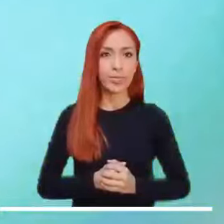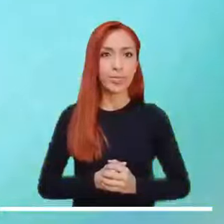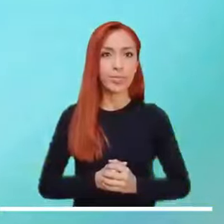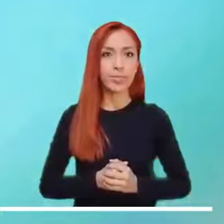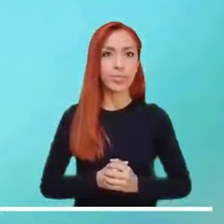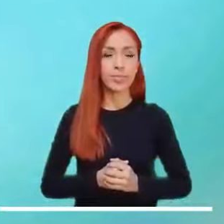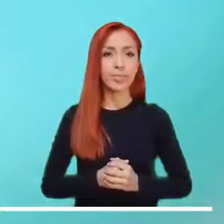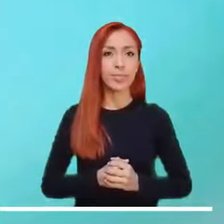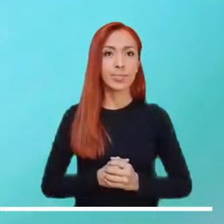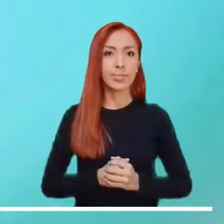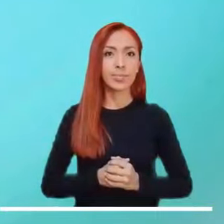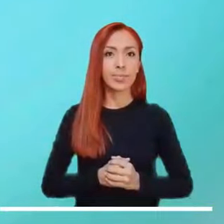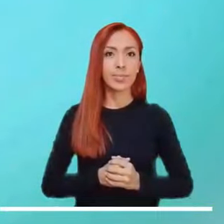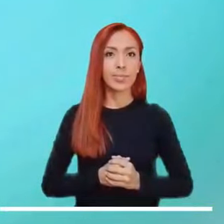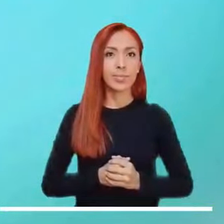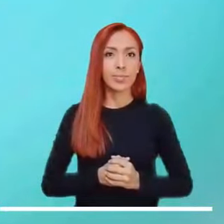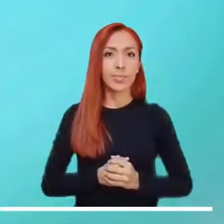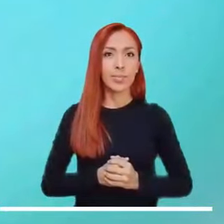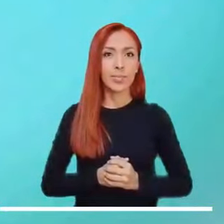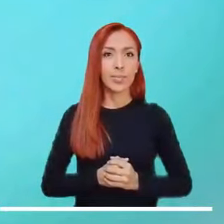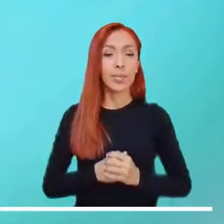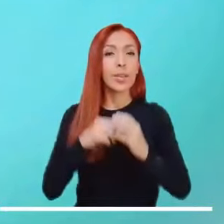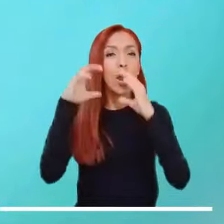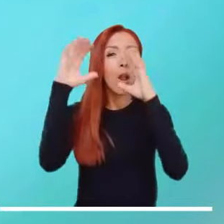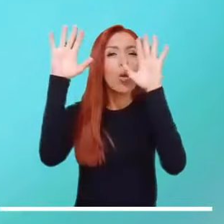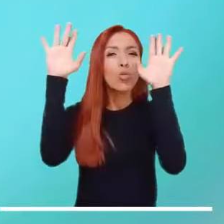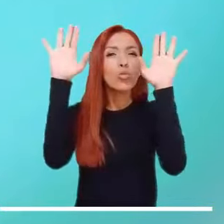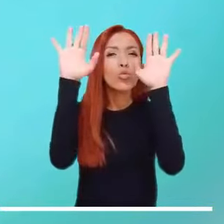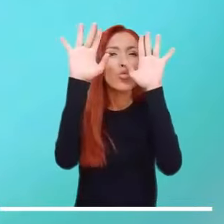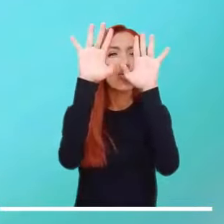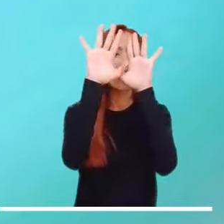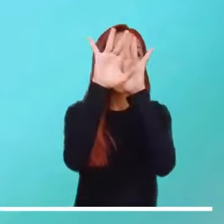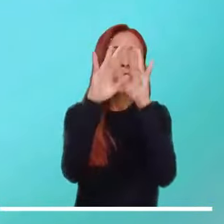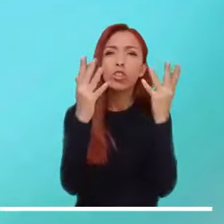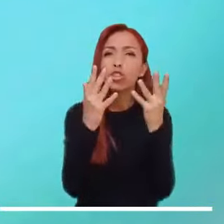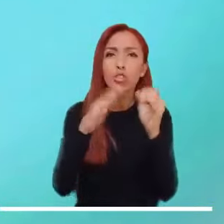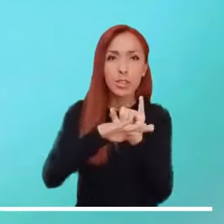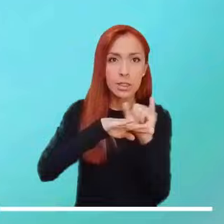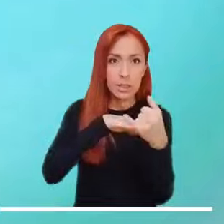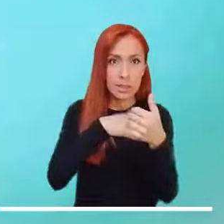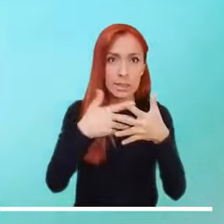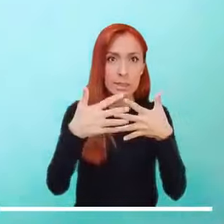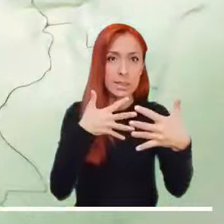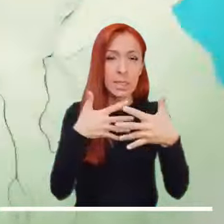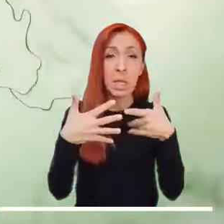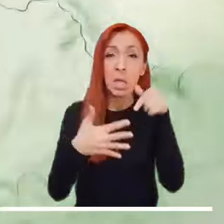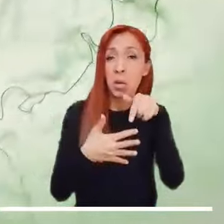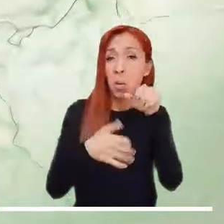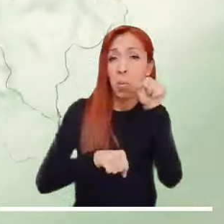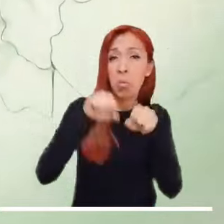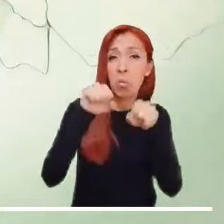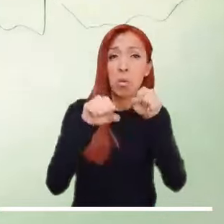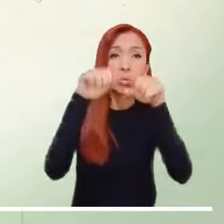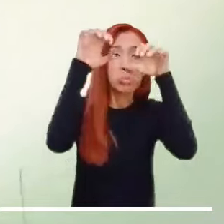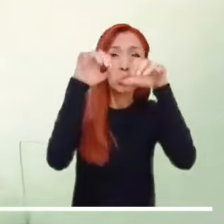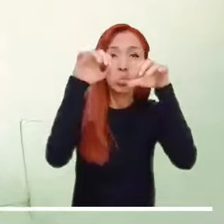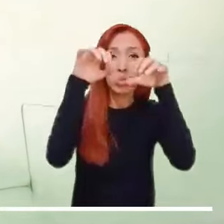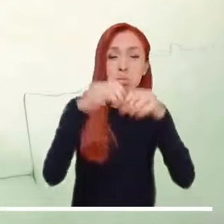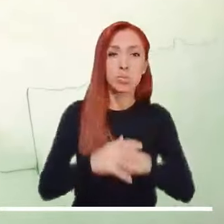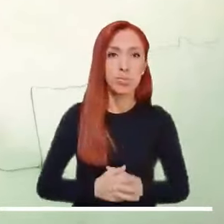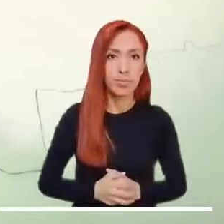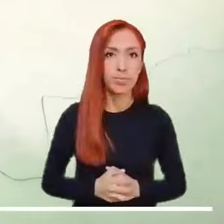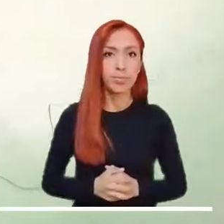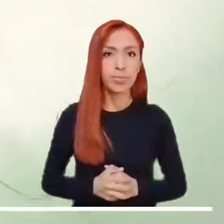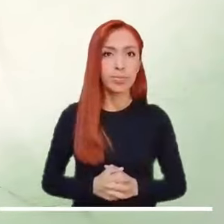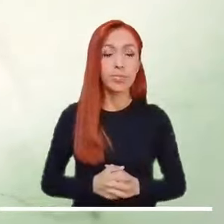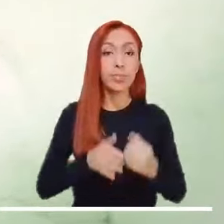La escasa nubosidad en el archipiélago colombiano mantiene una baja probabilidad de lluvias. En el Pacífico,